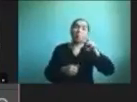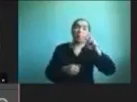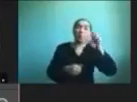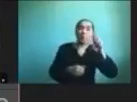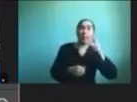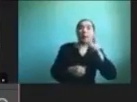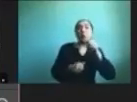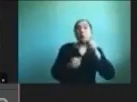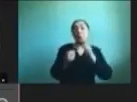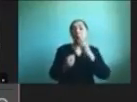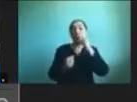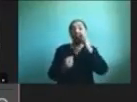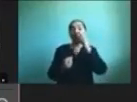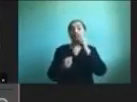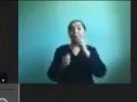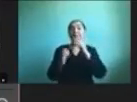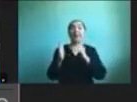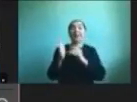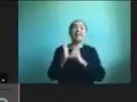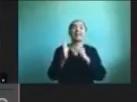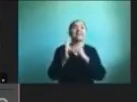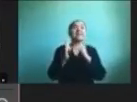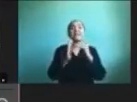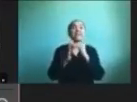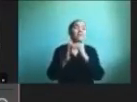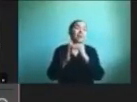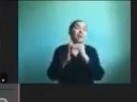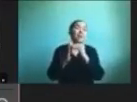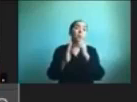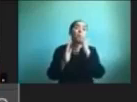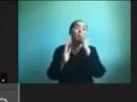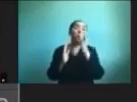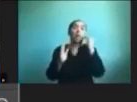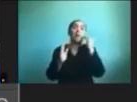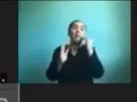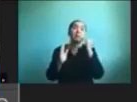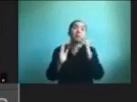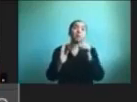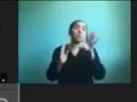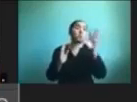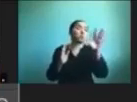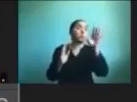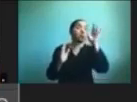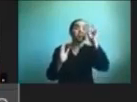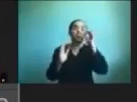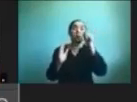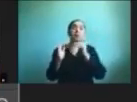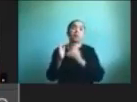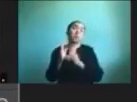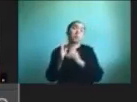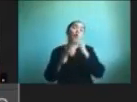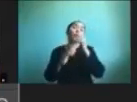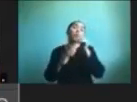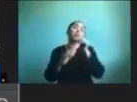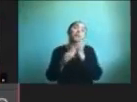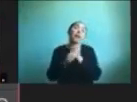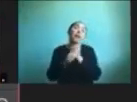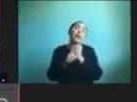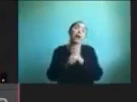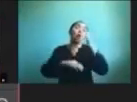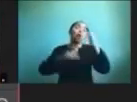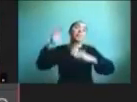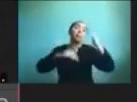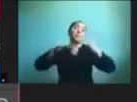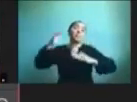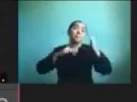nivel está con el niño en que se encuentra trabajando y trabajar según ese tipo de o sea